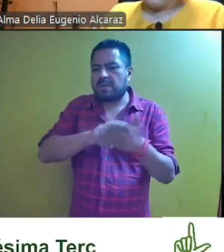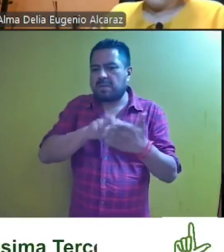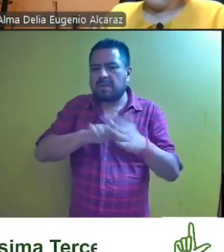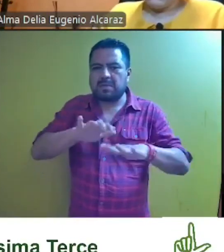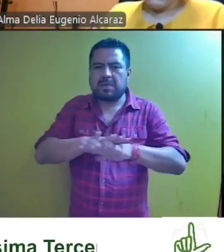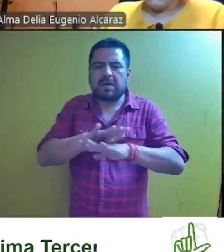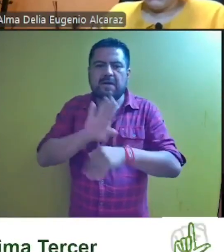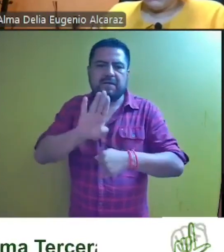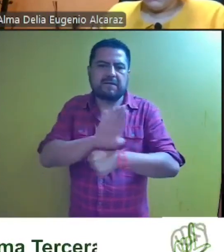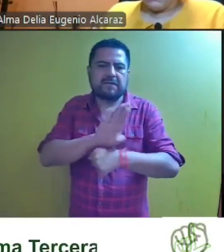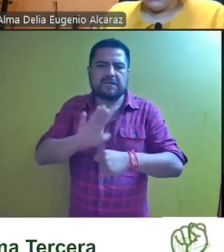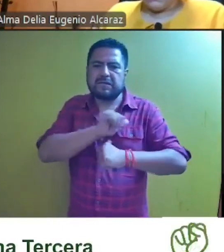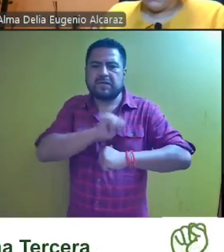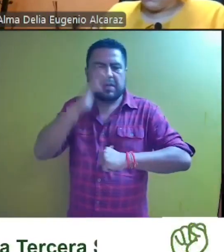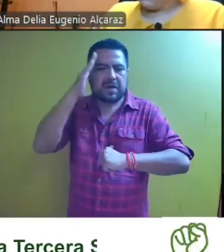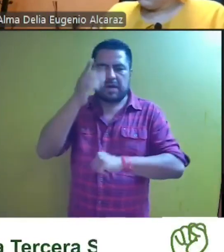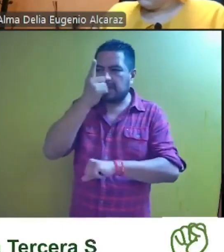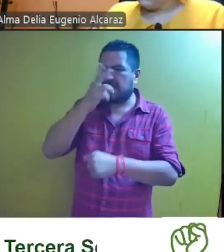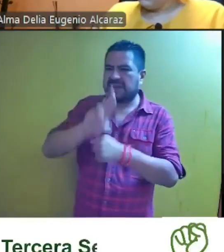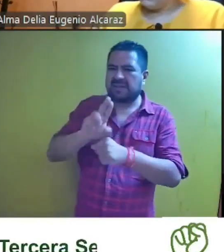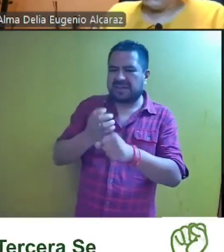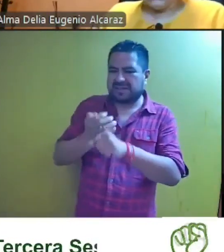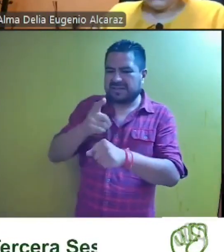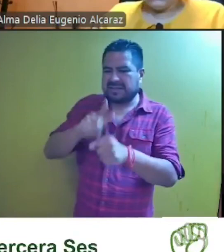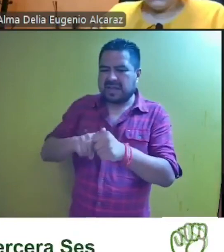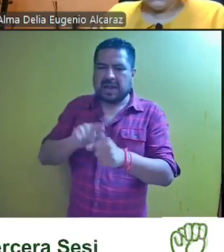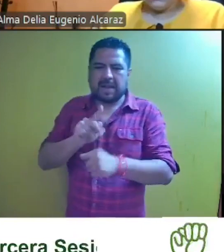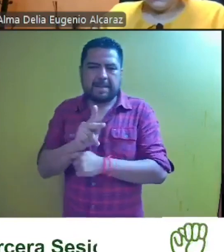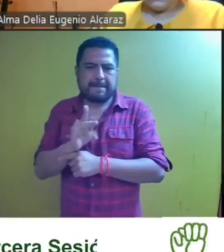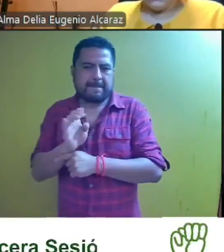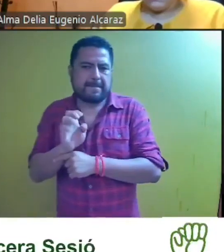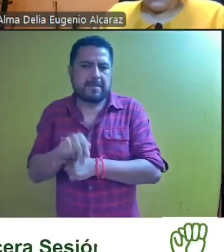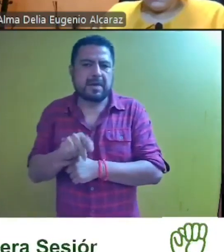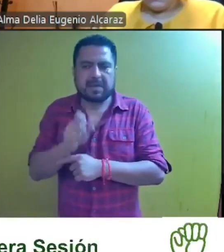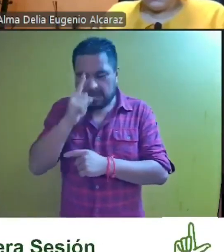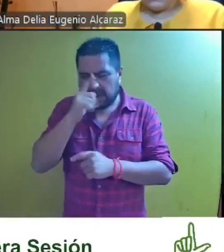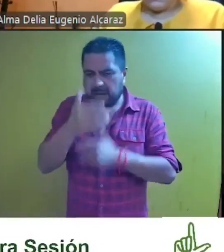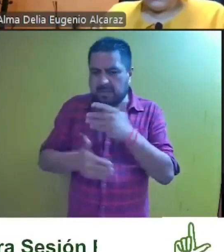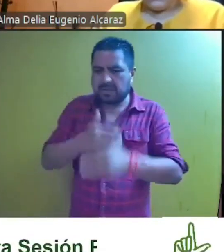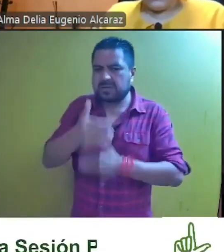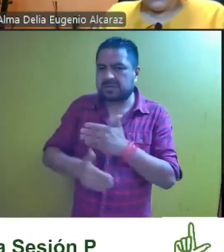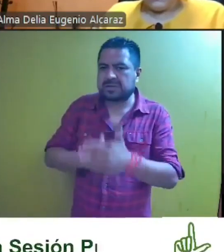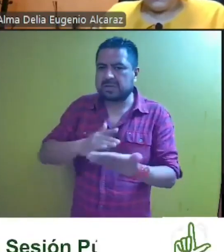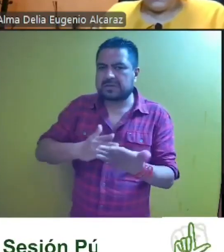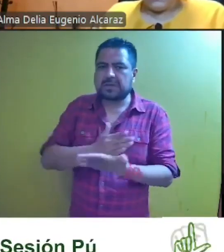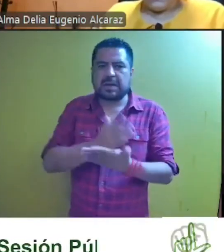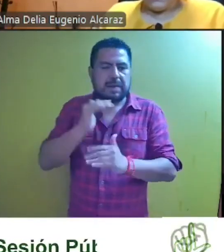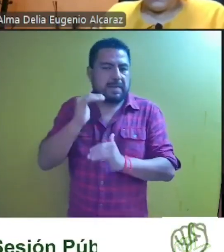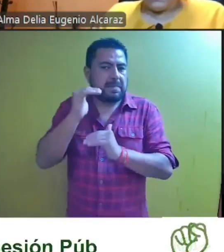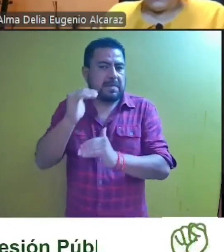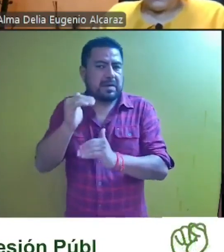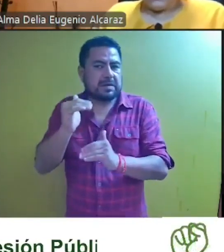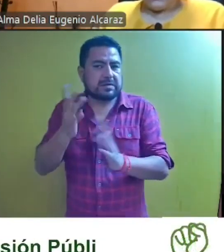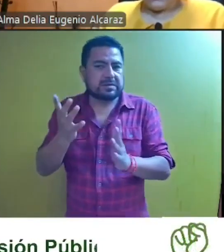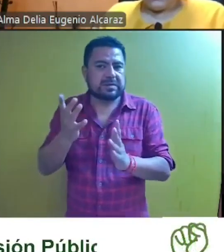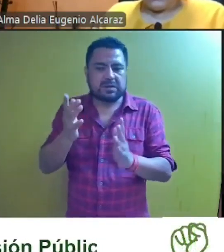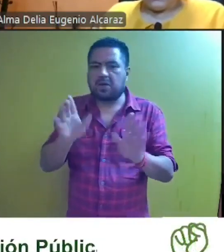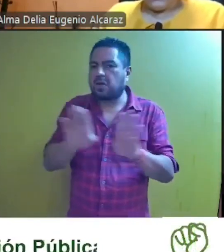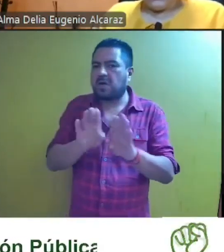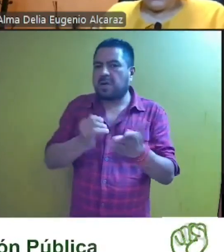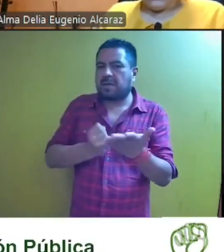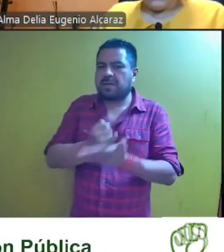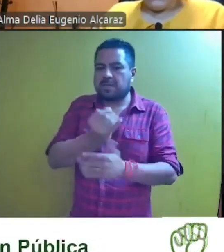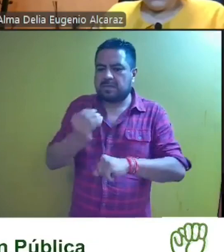algún beneficio para el titular del comité directivo estatal del PAN en detenimiento de la equidad procesal máxime que como se